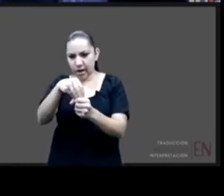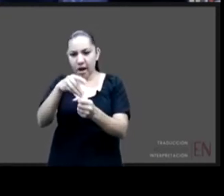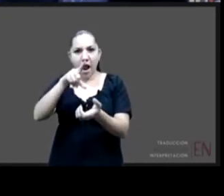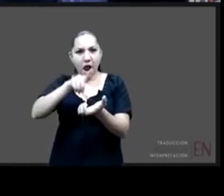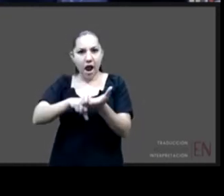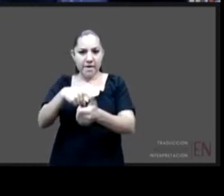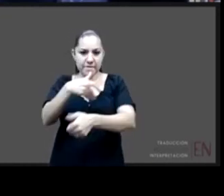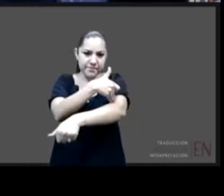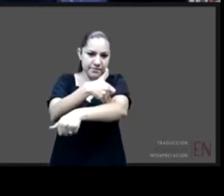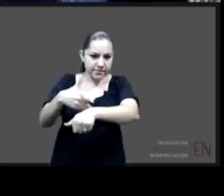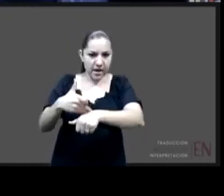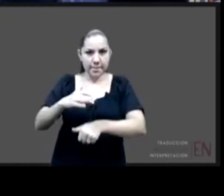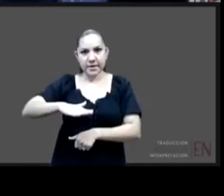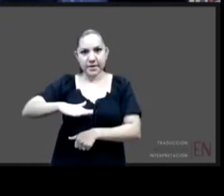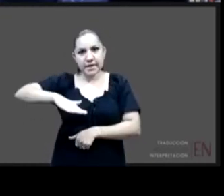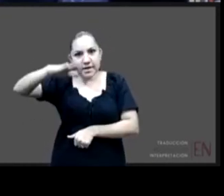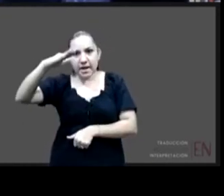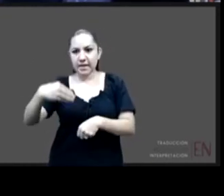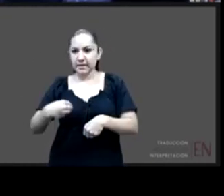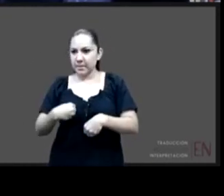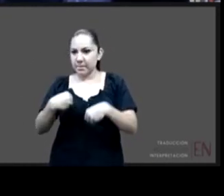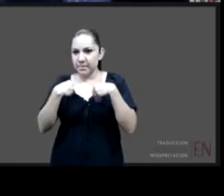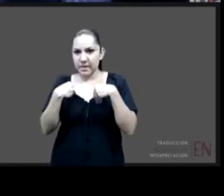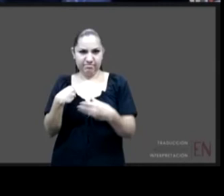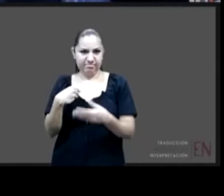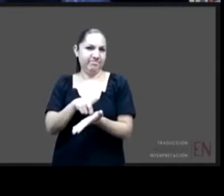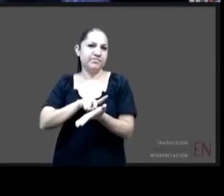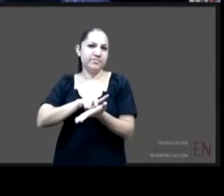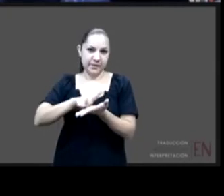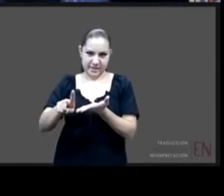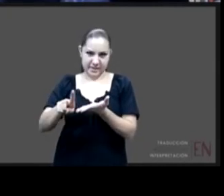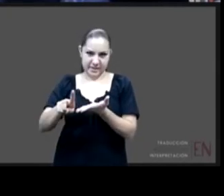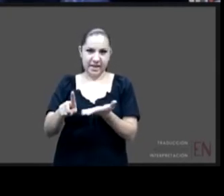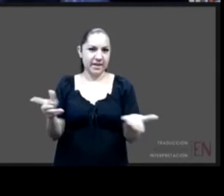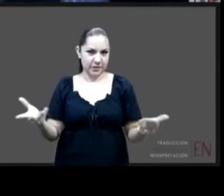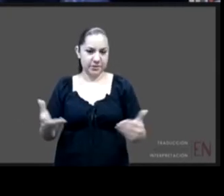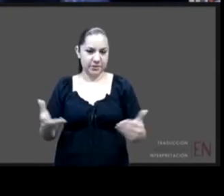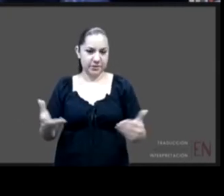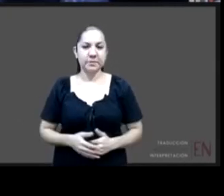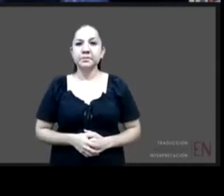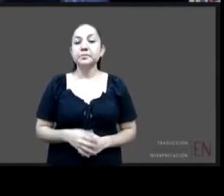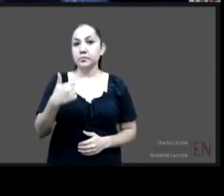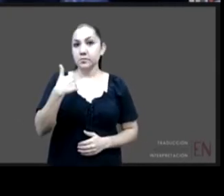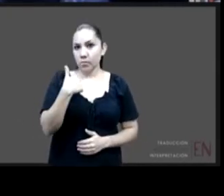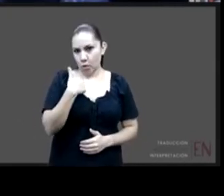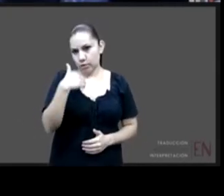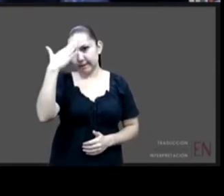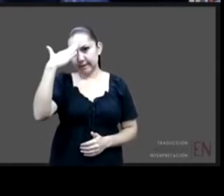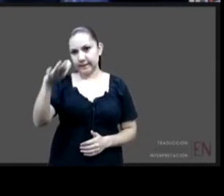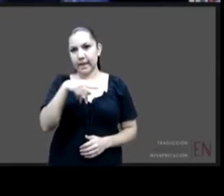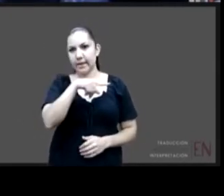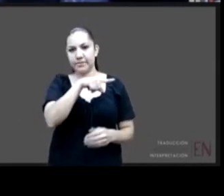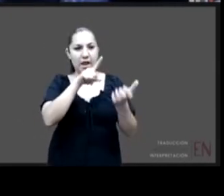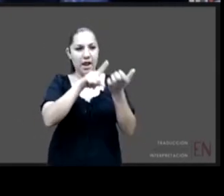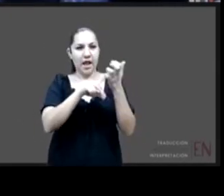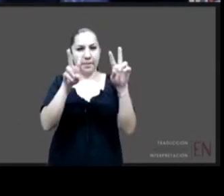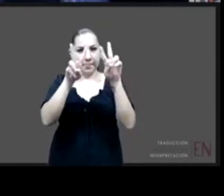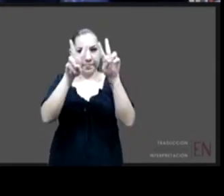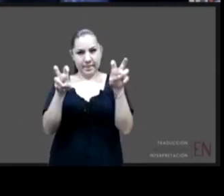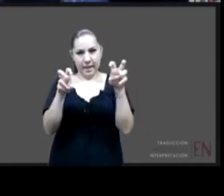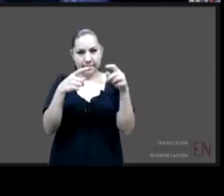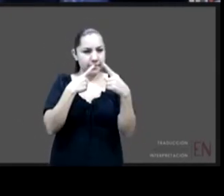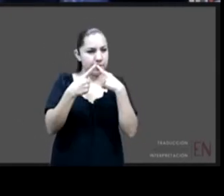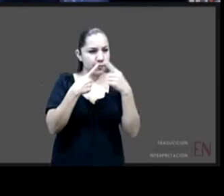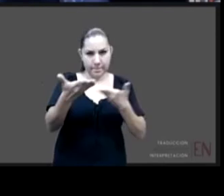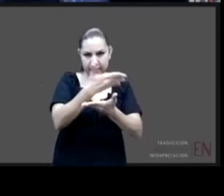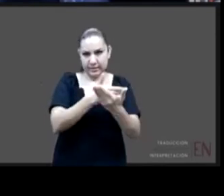una familia ¿no? entonces yo sé que el tema de este conversatorio es la adopción y el acogimiento familiar